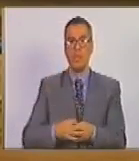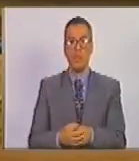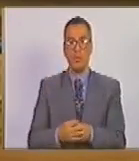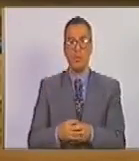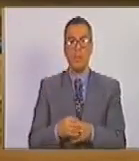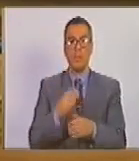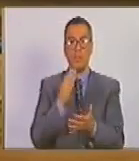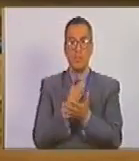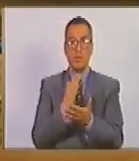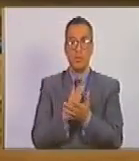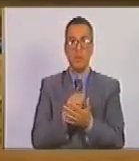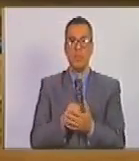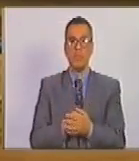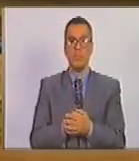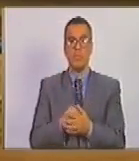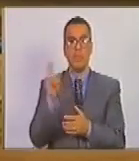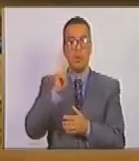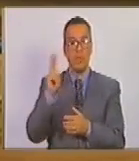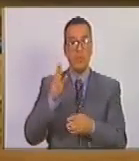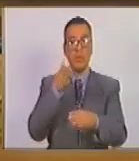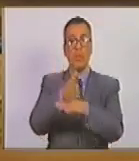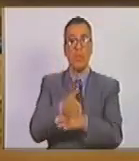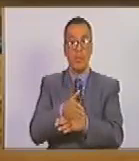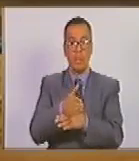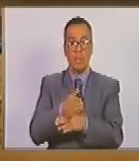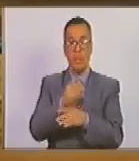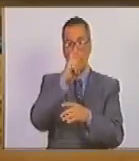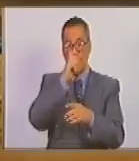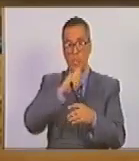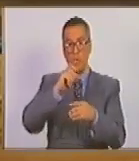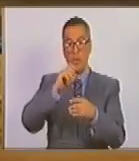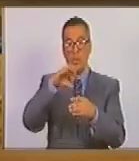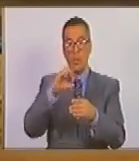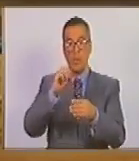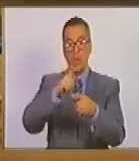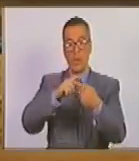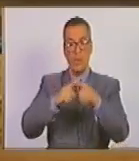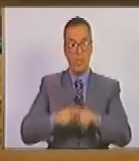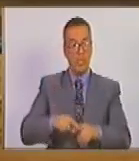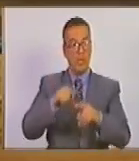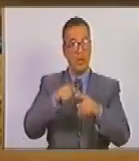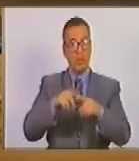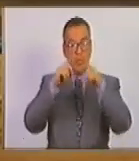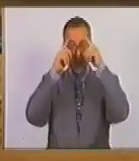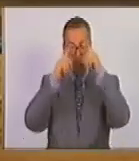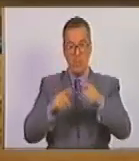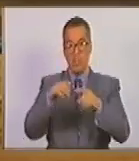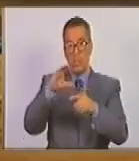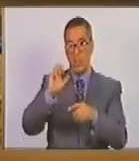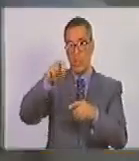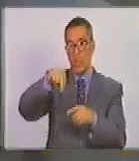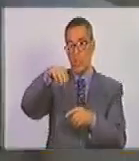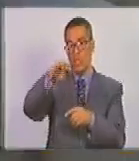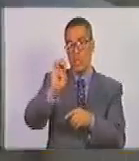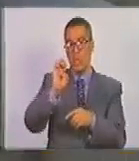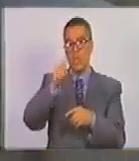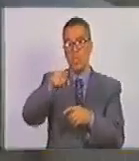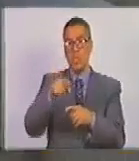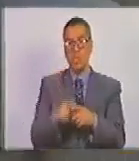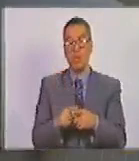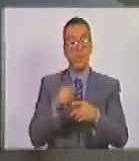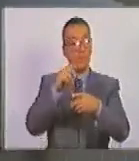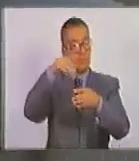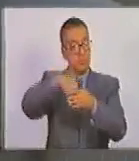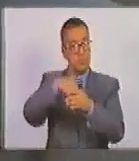cada vez que Venezuela entra un año electoral en el cronograma electoral que define el Consejo Nacional Electoral para la elección